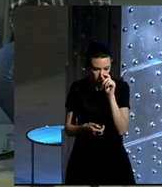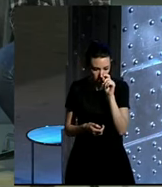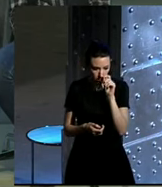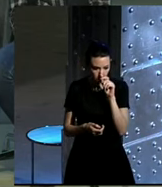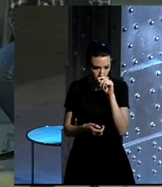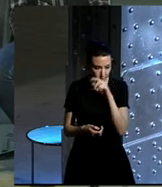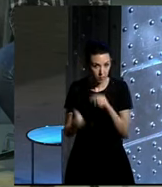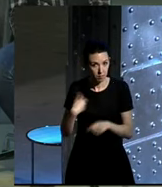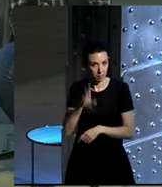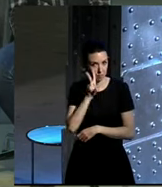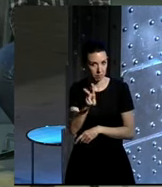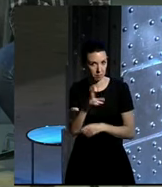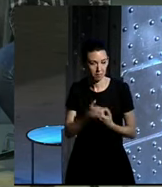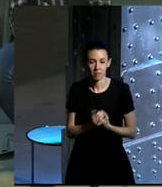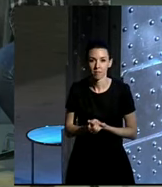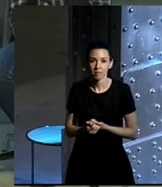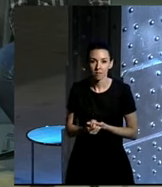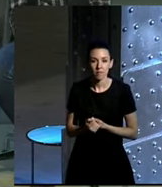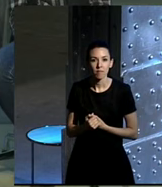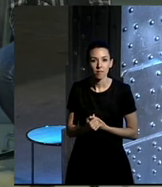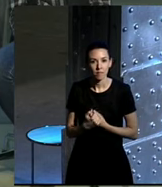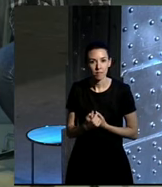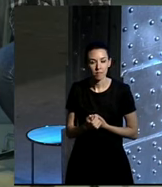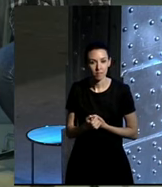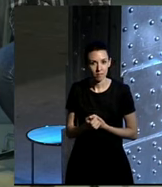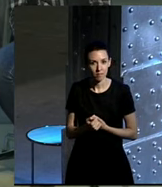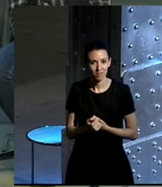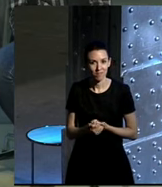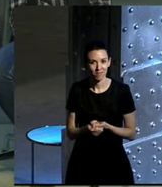Ya les veo tomando notas. Aquí.